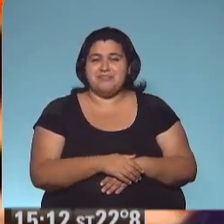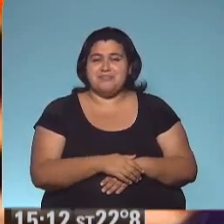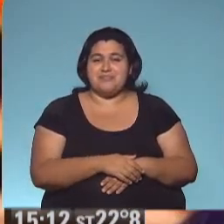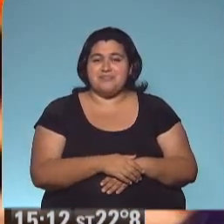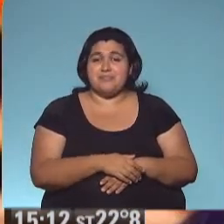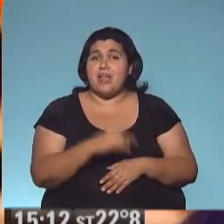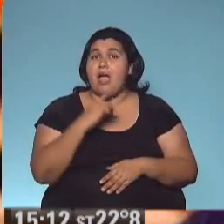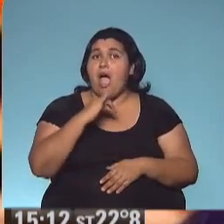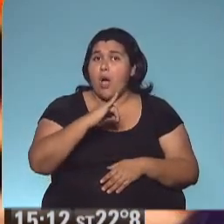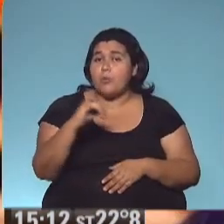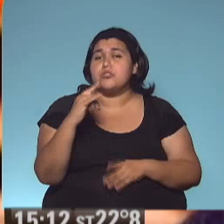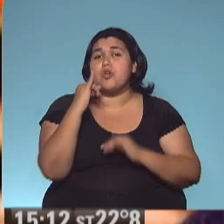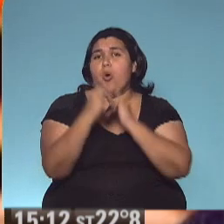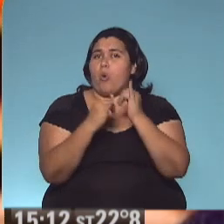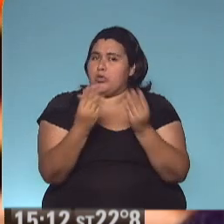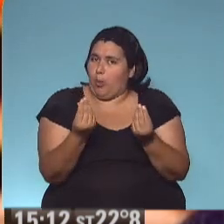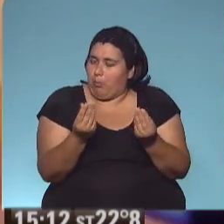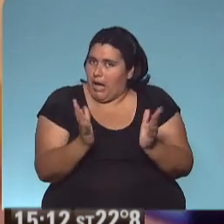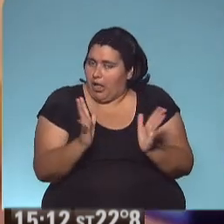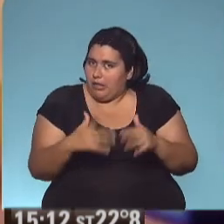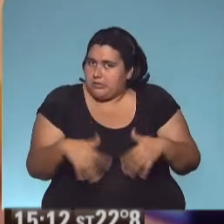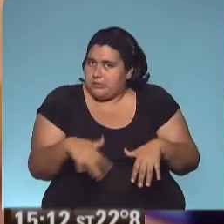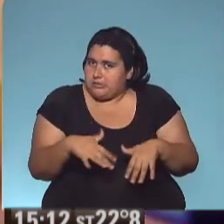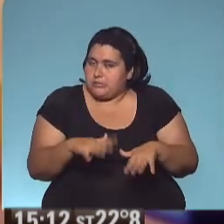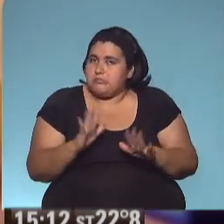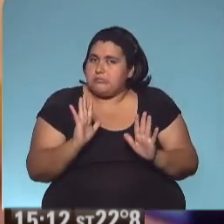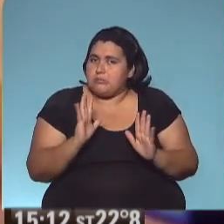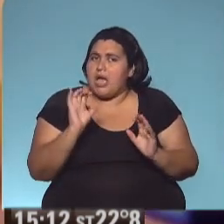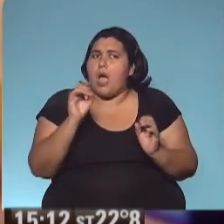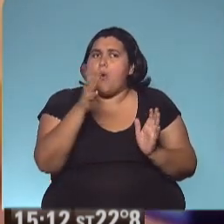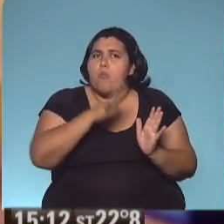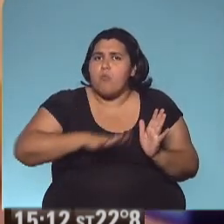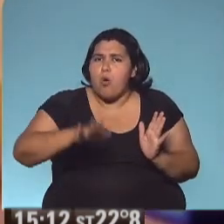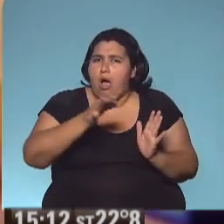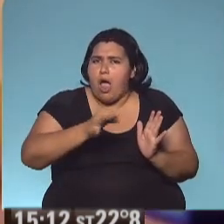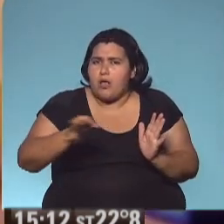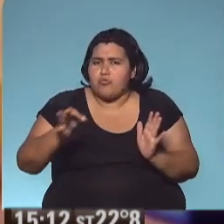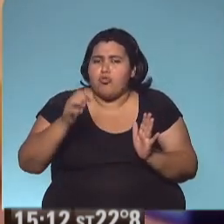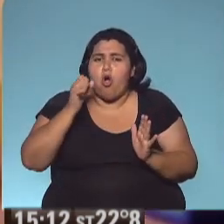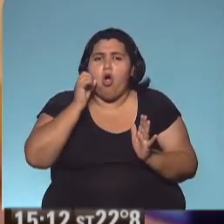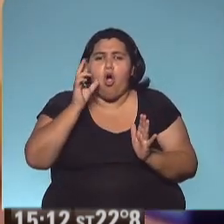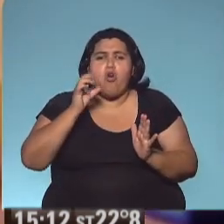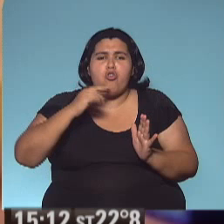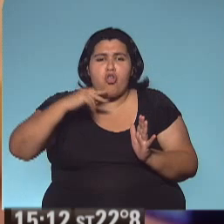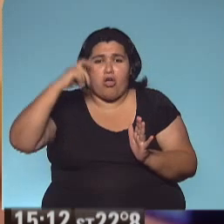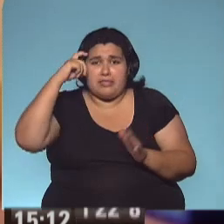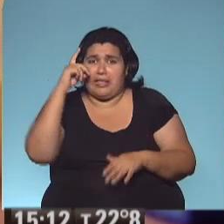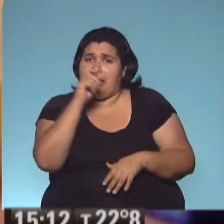Aviso que este es un cuento de miedo. Trata de un pueblo, de un ogronte y de una nena.